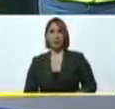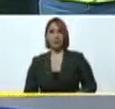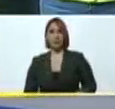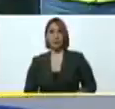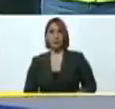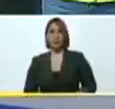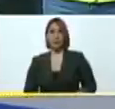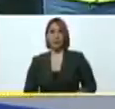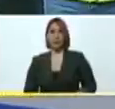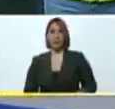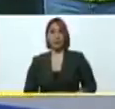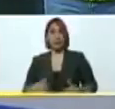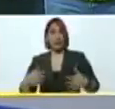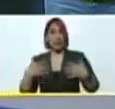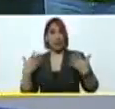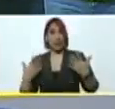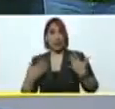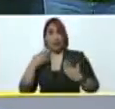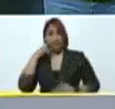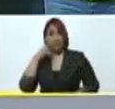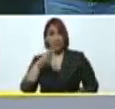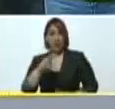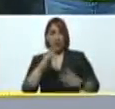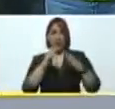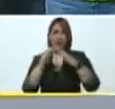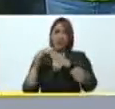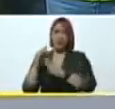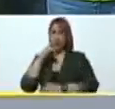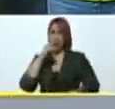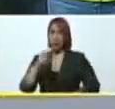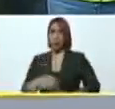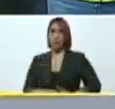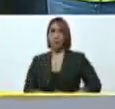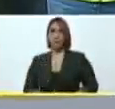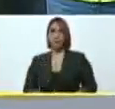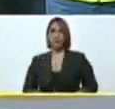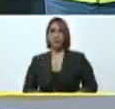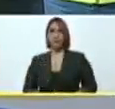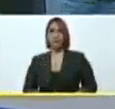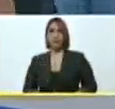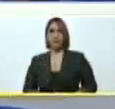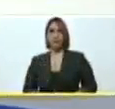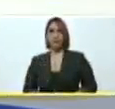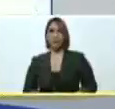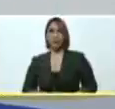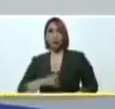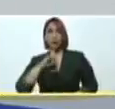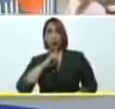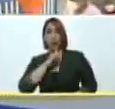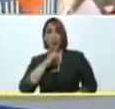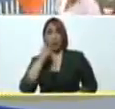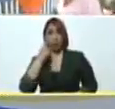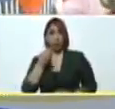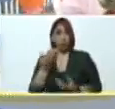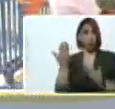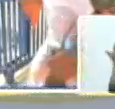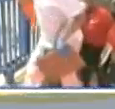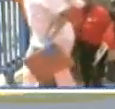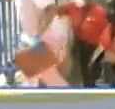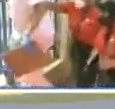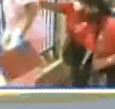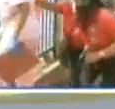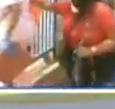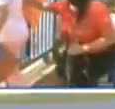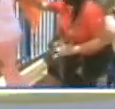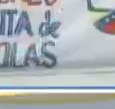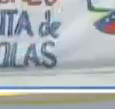Bueno, alegre de ver ahí la casita de Nicolás como le han puesto a ustedes. Esto son cosas que se le ocurre